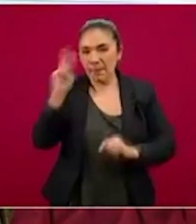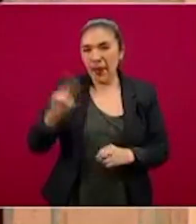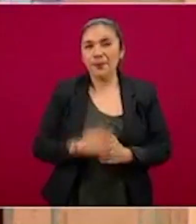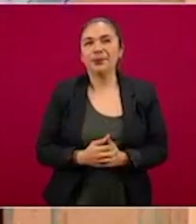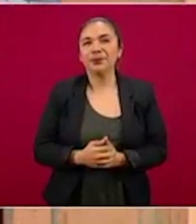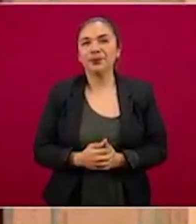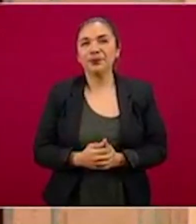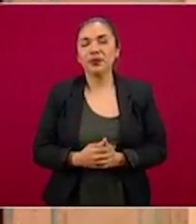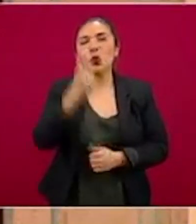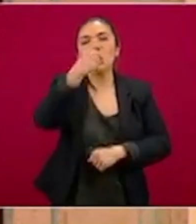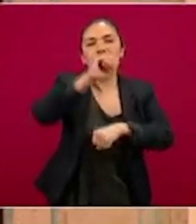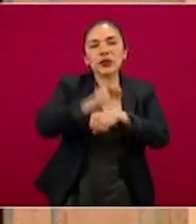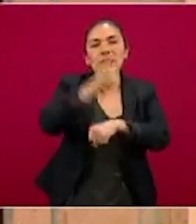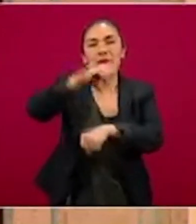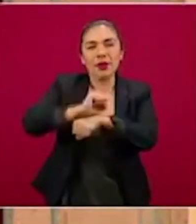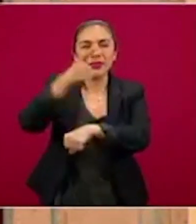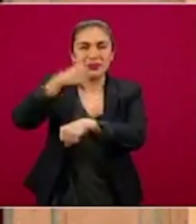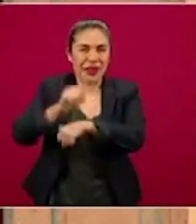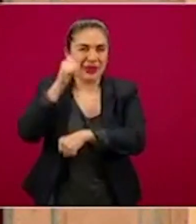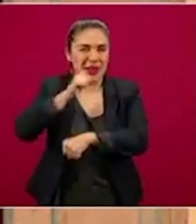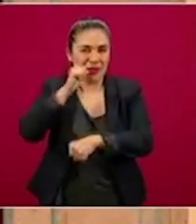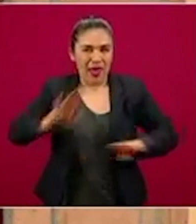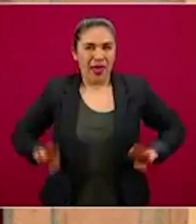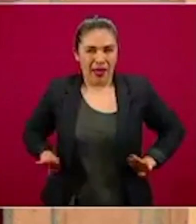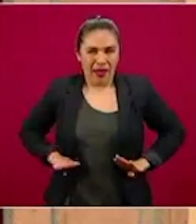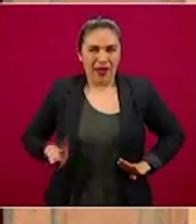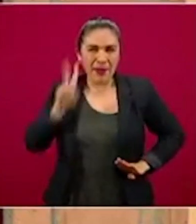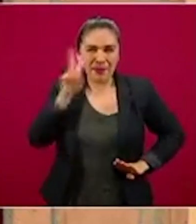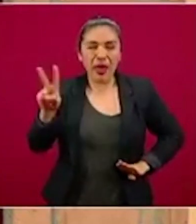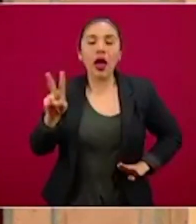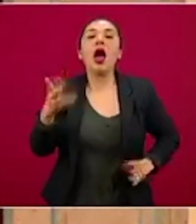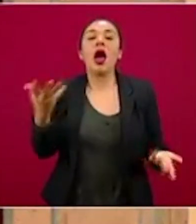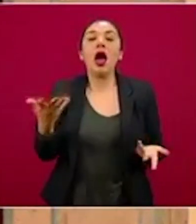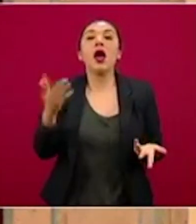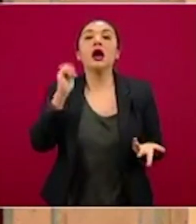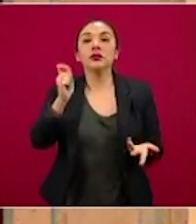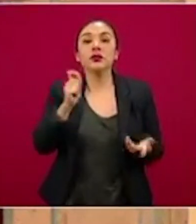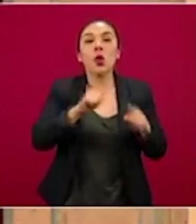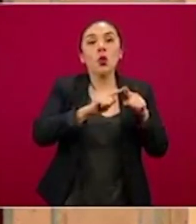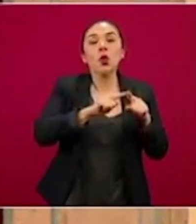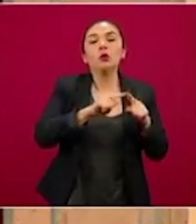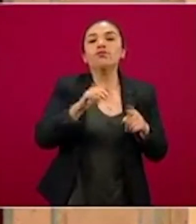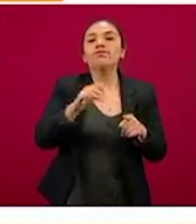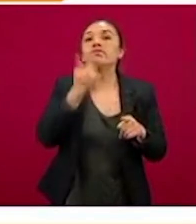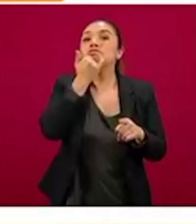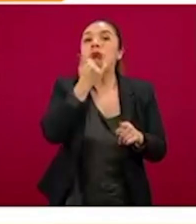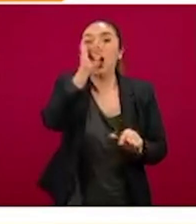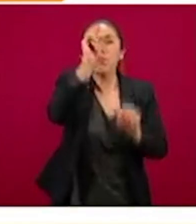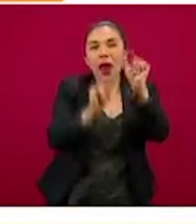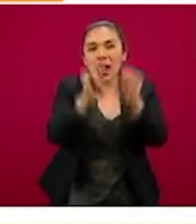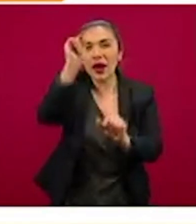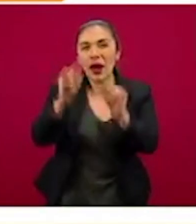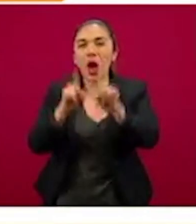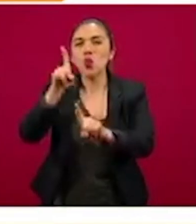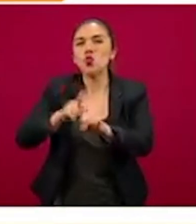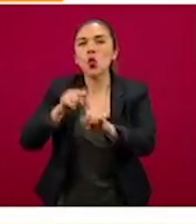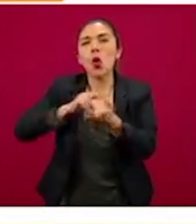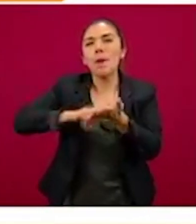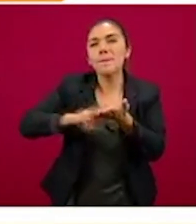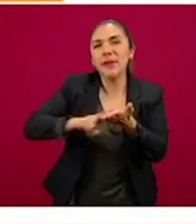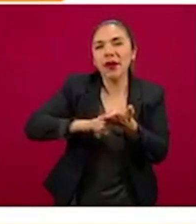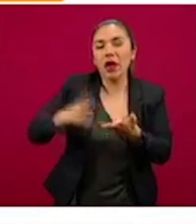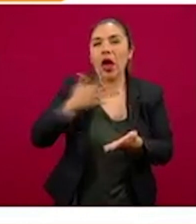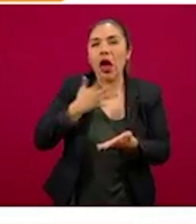Salomía, precisó que actualmente hay 48.350 activos que presentaron síntomas en los últimos 14 días y que pueden